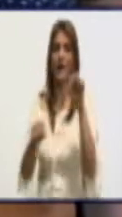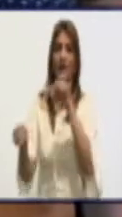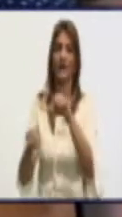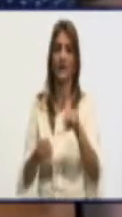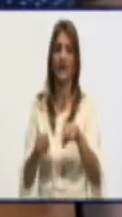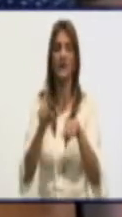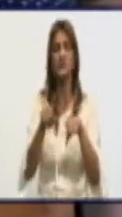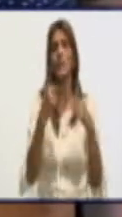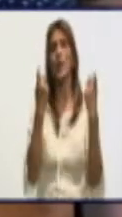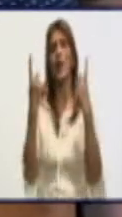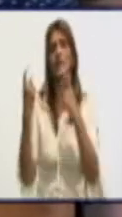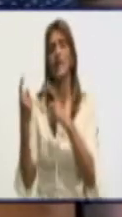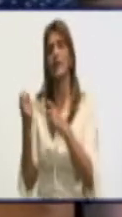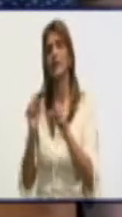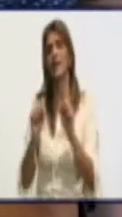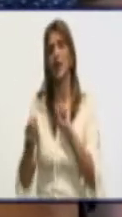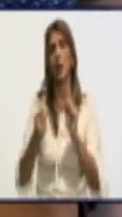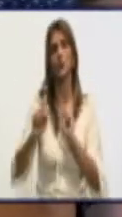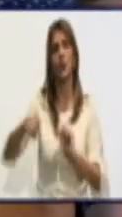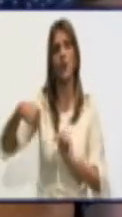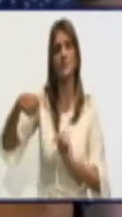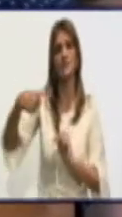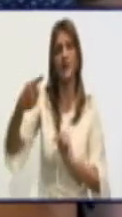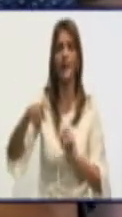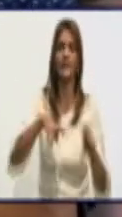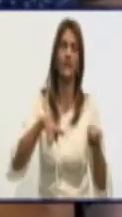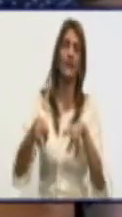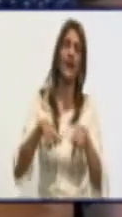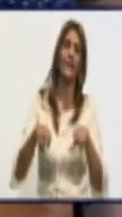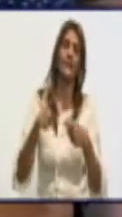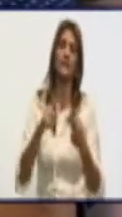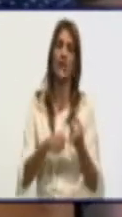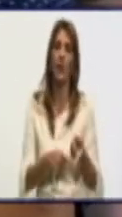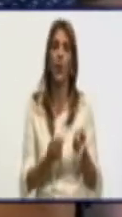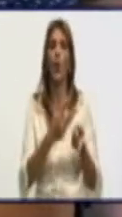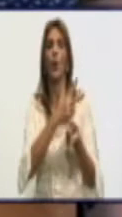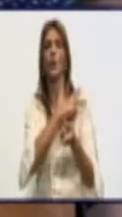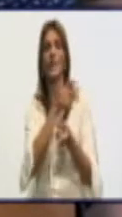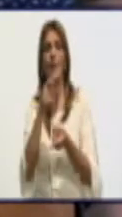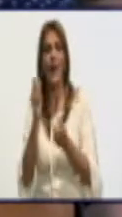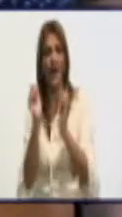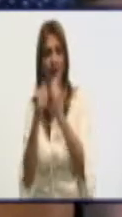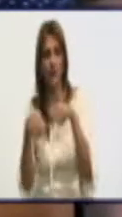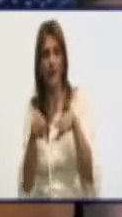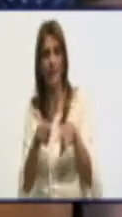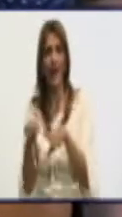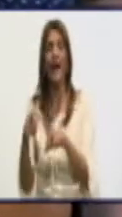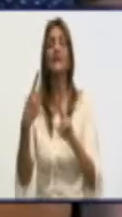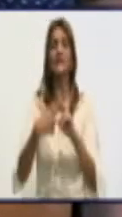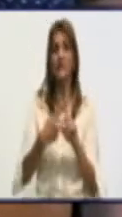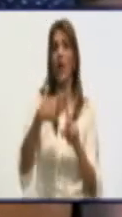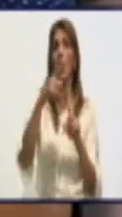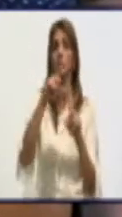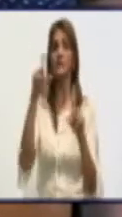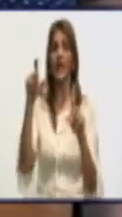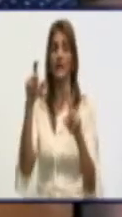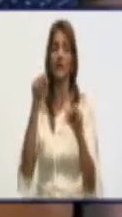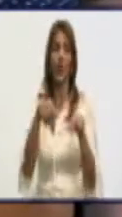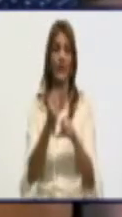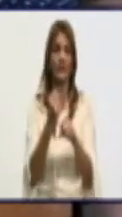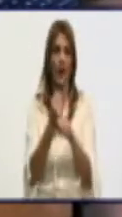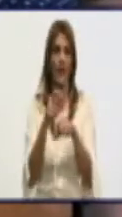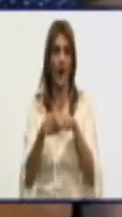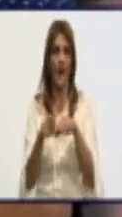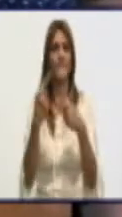de control y chequeo sistemático del administrador, del maestro y de los técnicos que tenemos en el proceso productivo, pero bueno, estamos